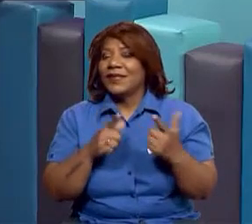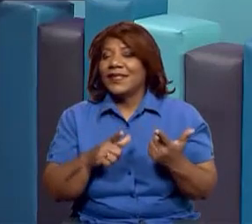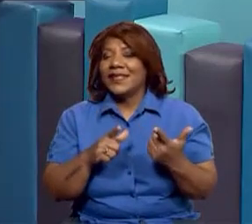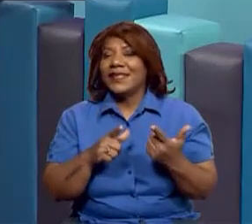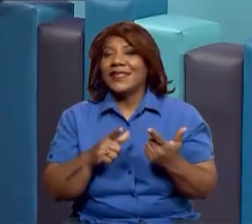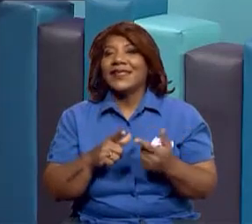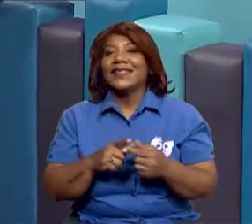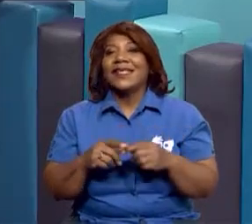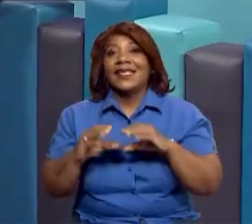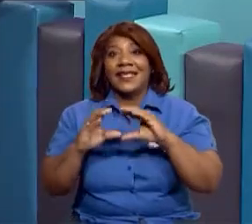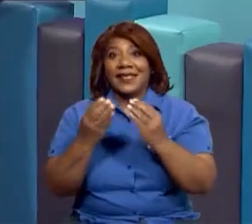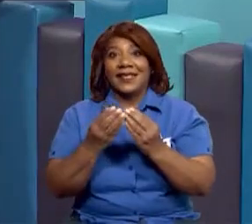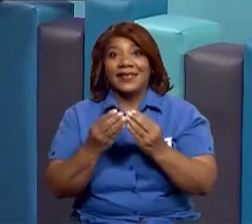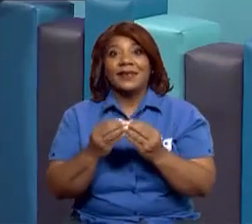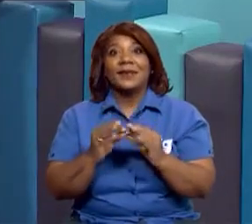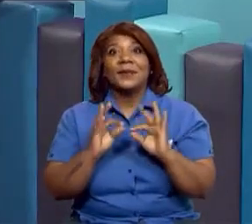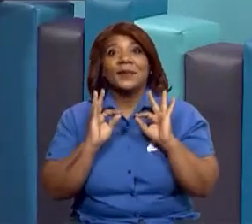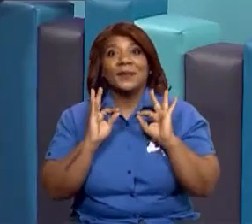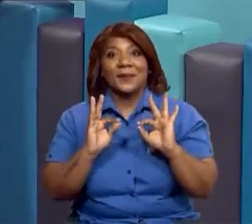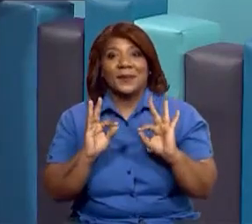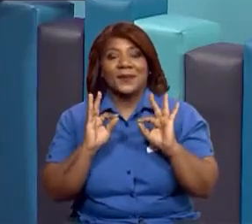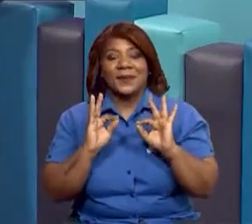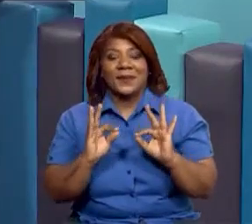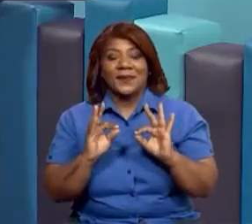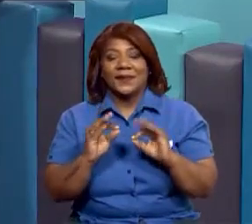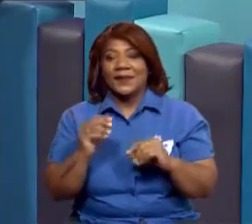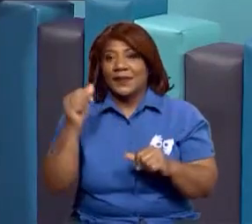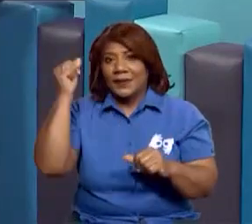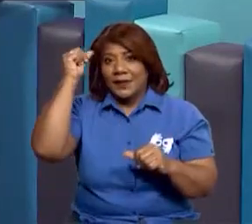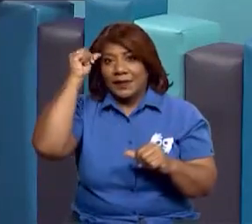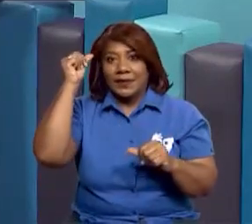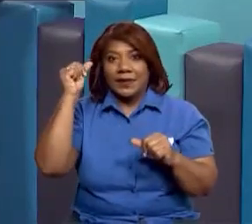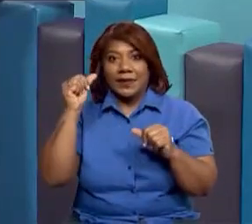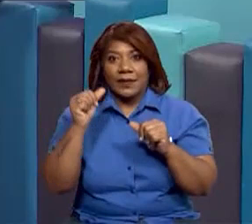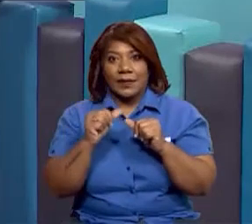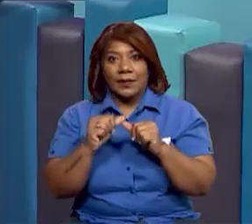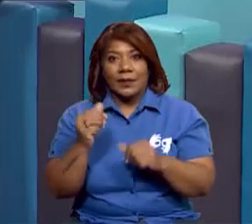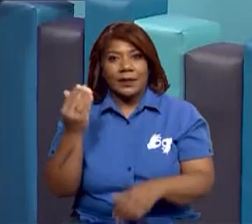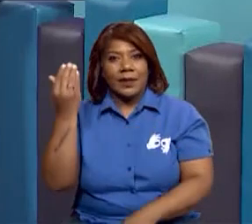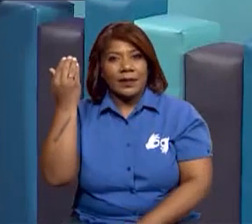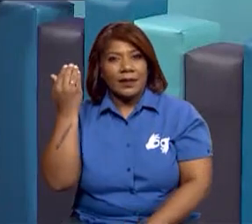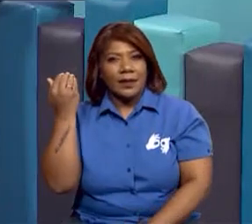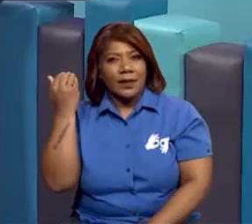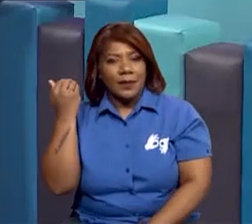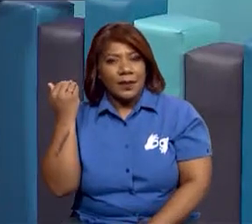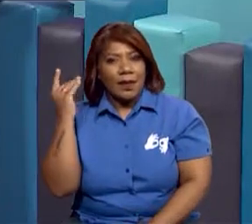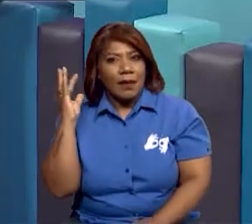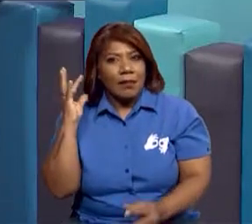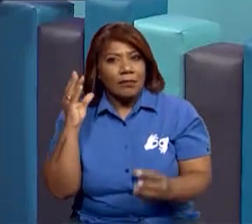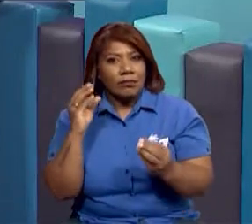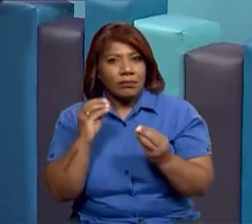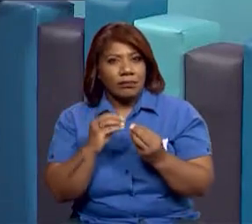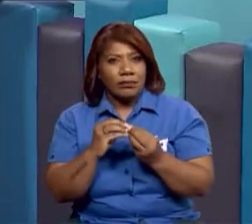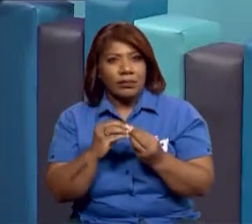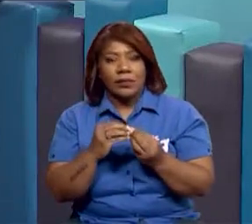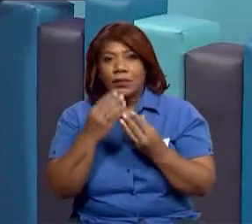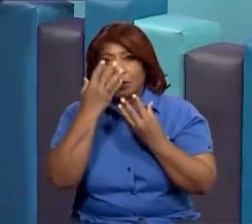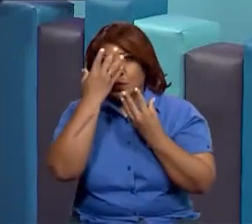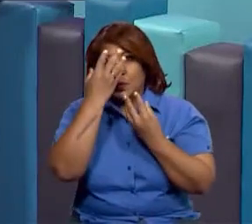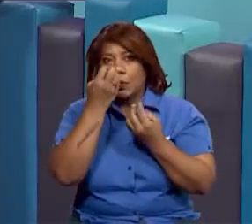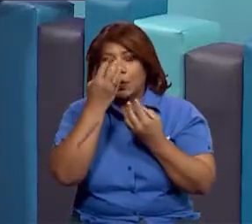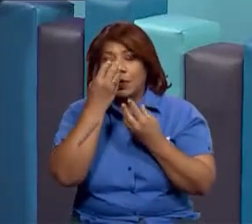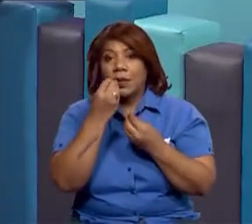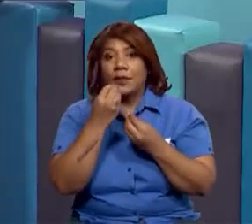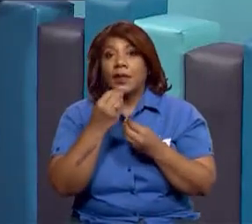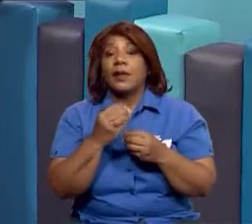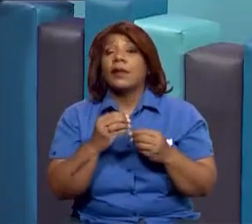muy buena. Vamos a recordar esta información. Primeramente que nada, que el